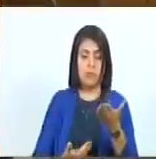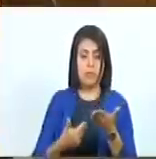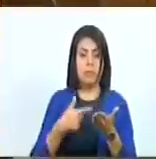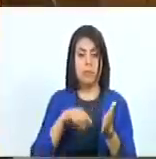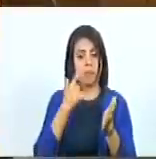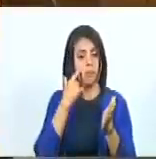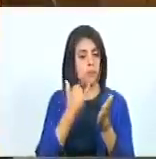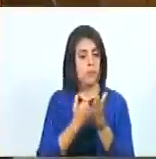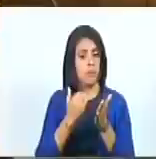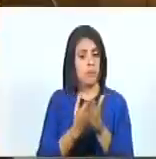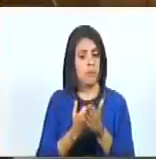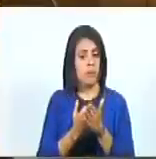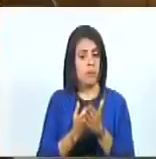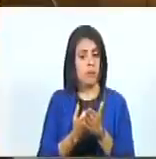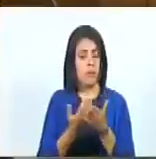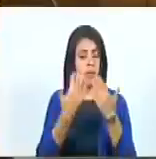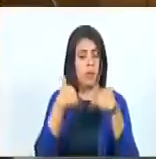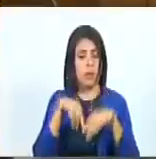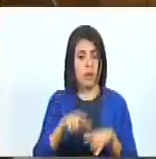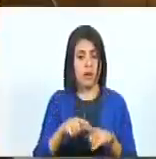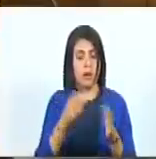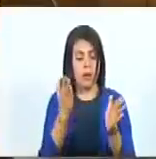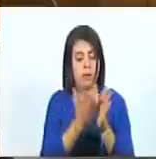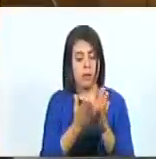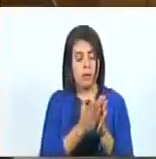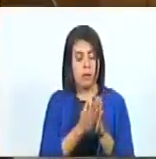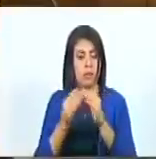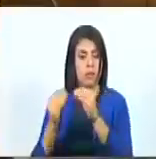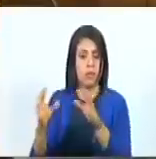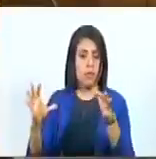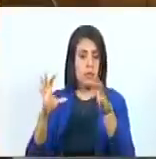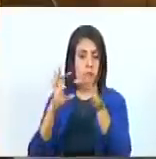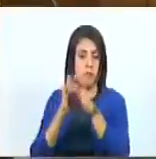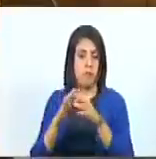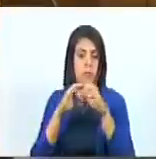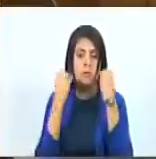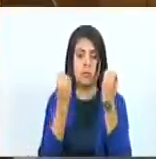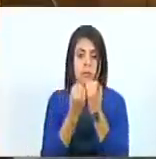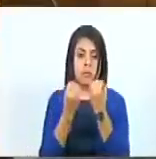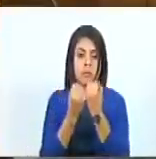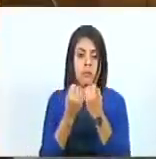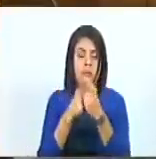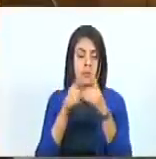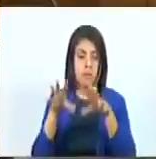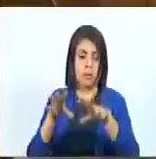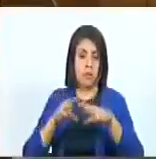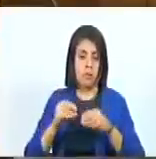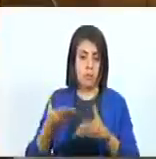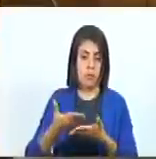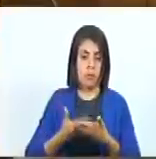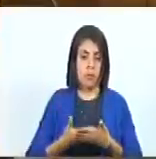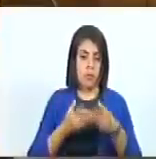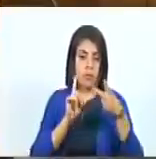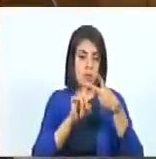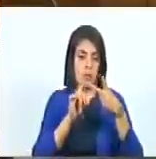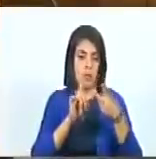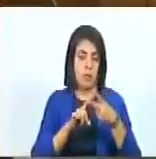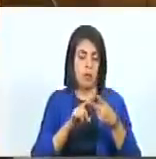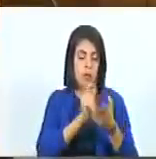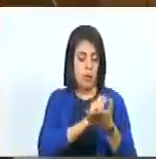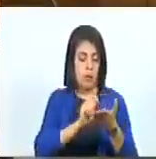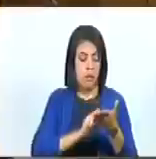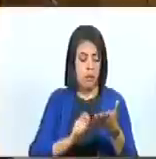soporte los mismos. Dicha acta tendrá carácter vinculante para los organismos receptores. Dos, el acta